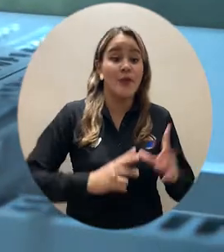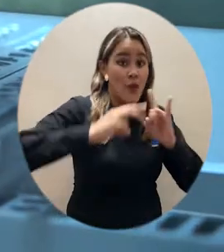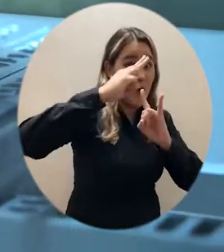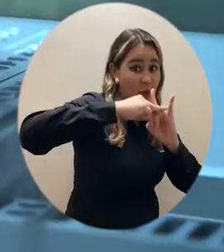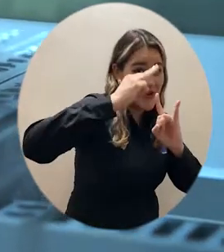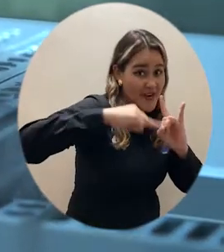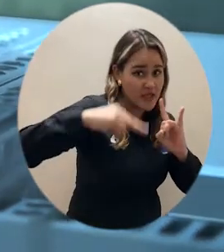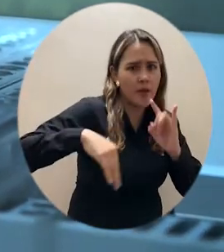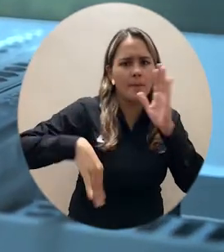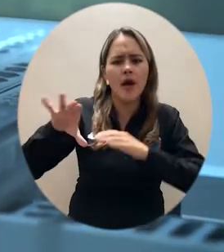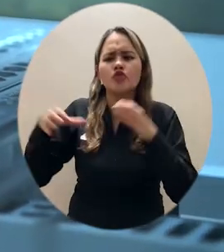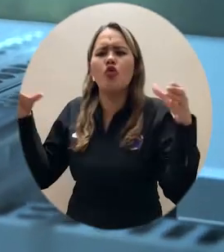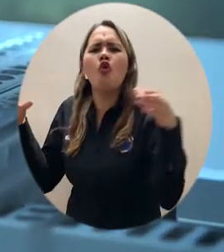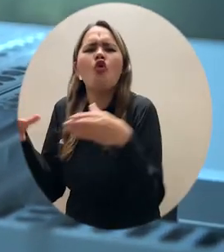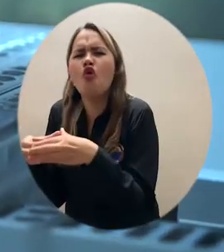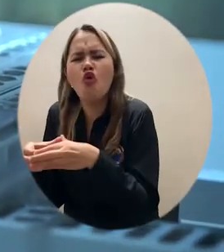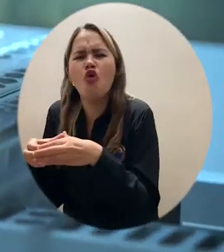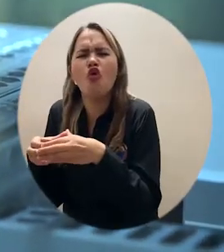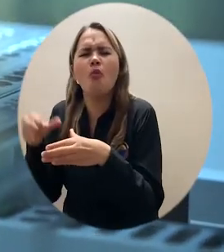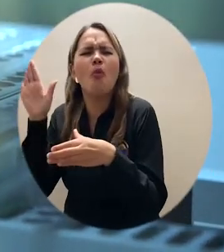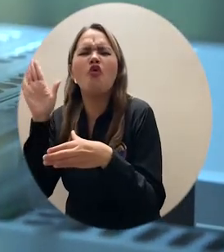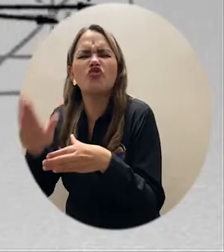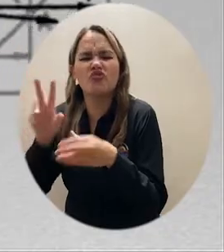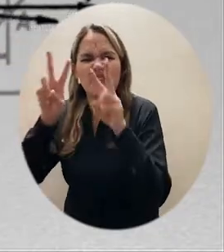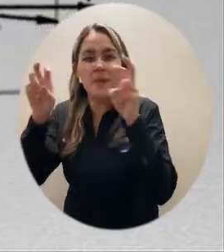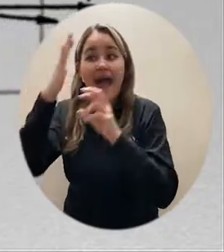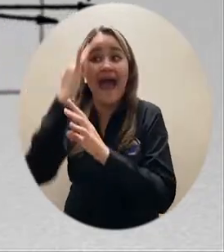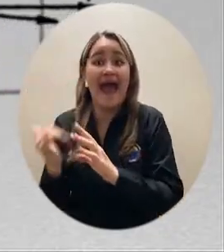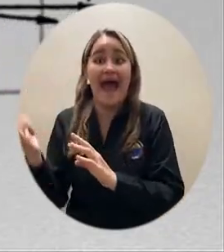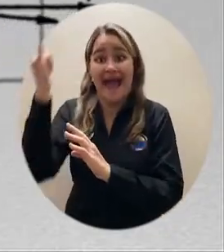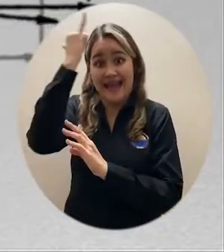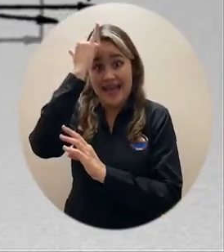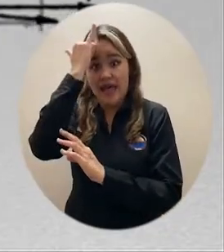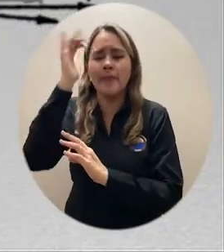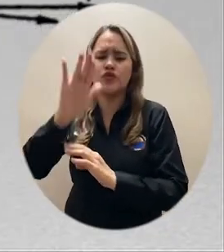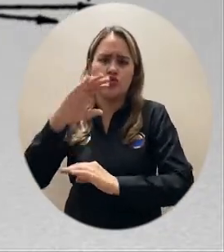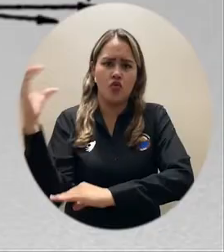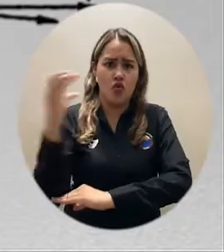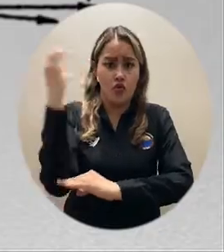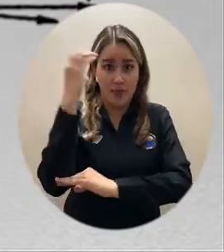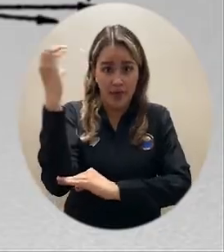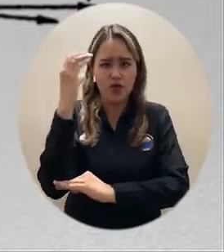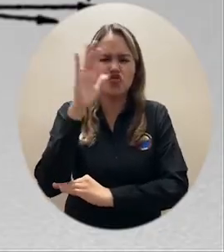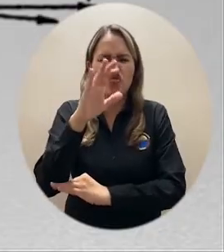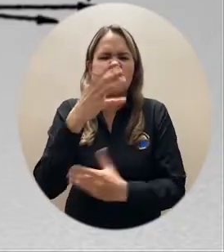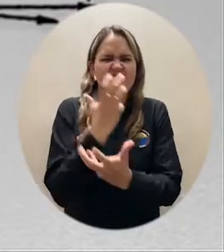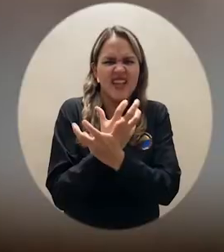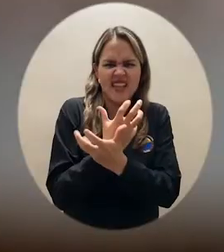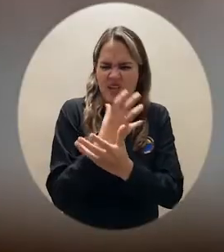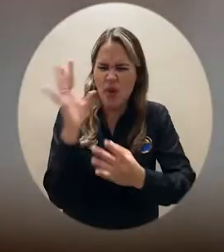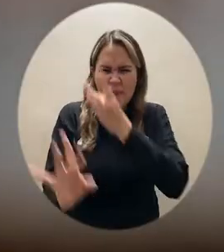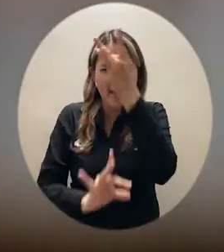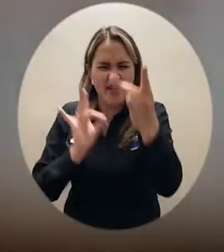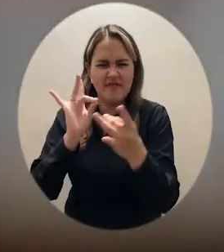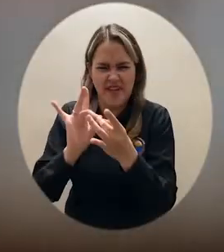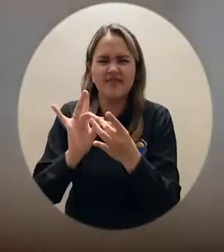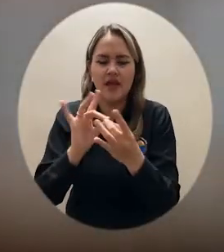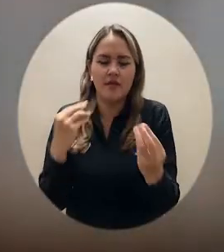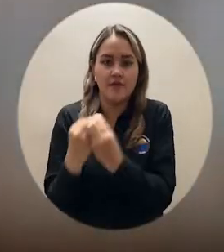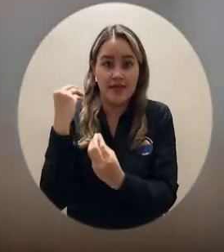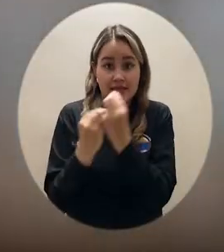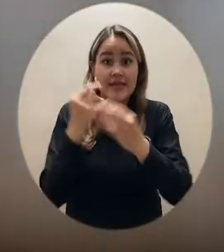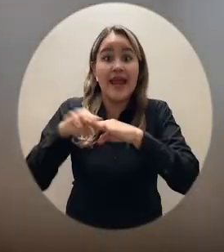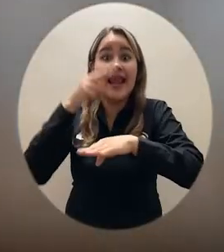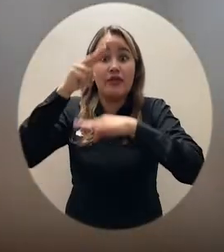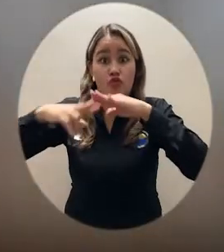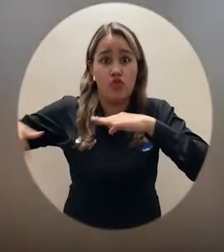En el marco de la alianza que sostienen la Universidad del Magdalena y la Academia Colombiana de Ciencias Exactas, Físicas y Naturales, se desarrolló la tercera